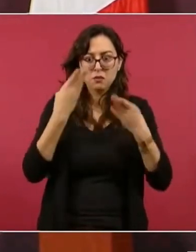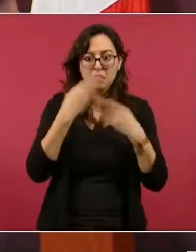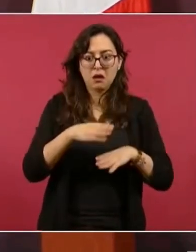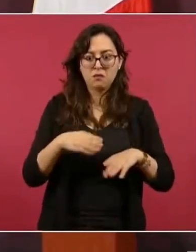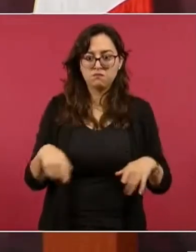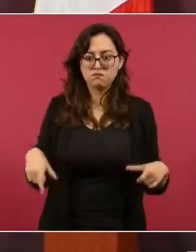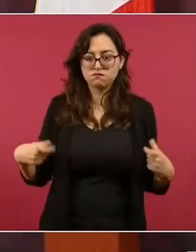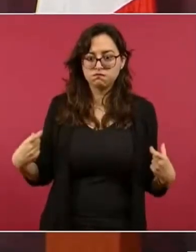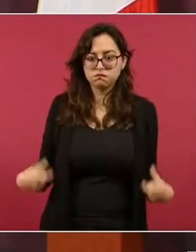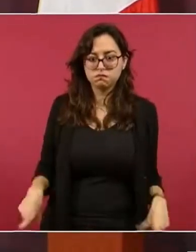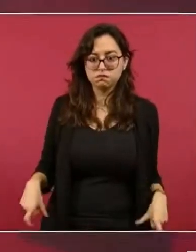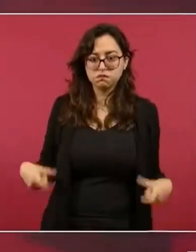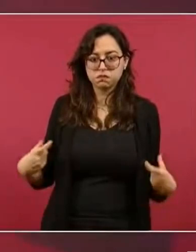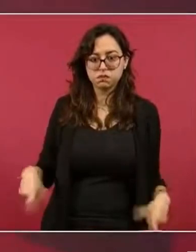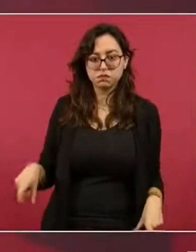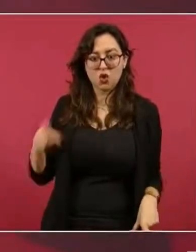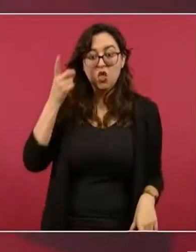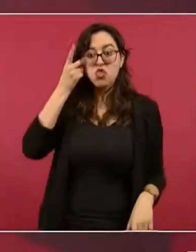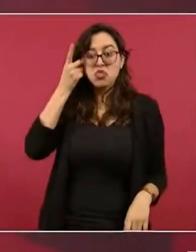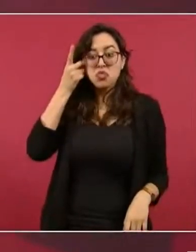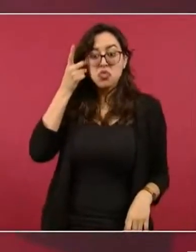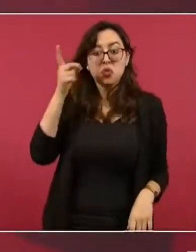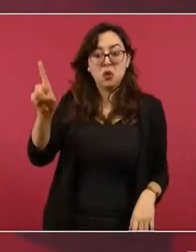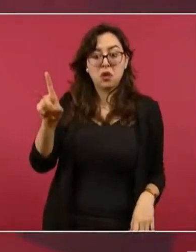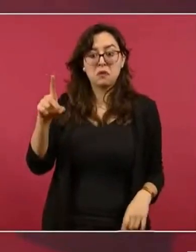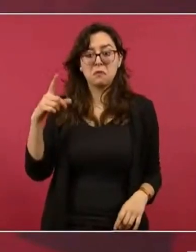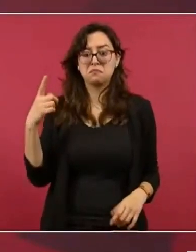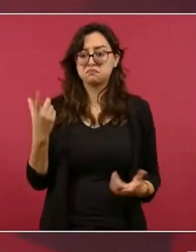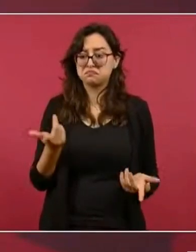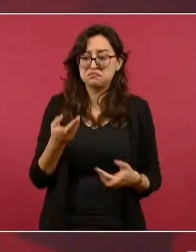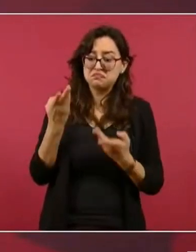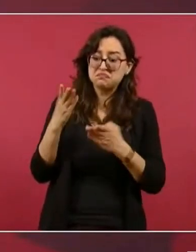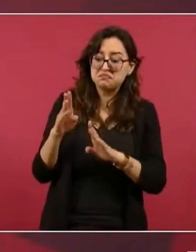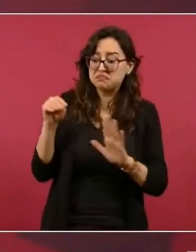O sea, los dueños se fueron,